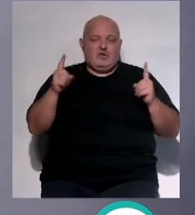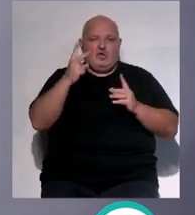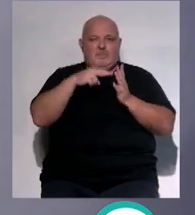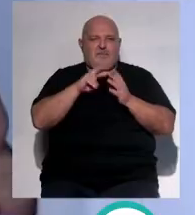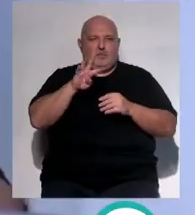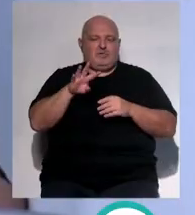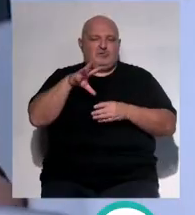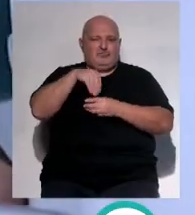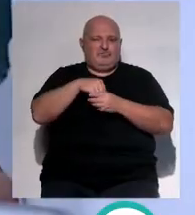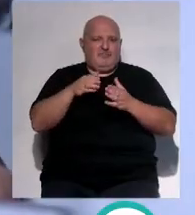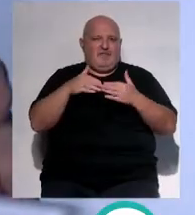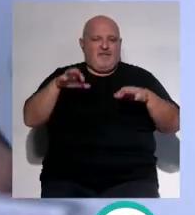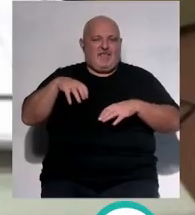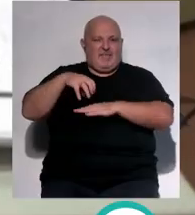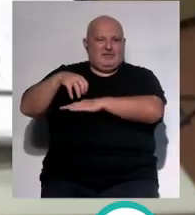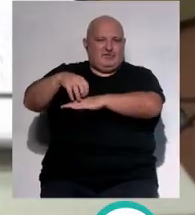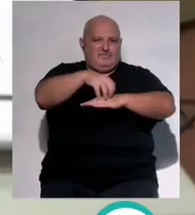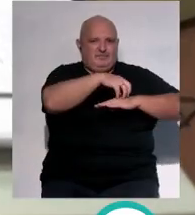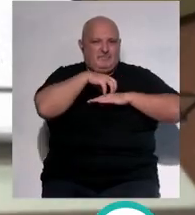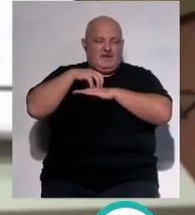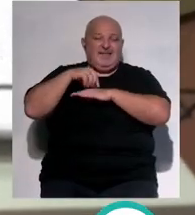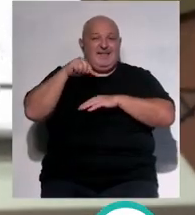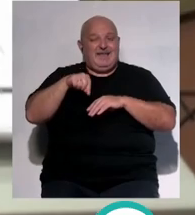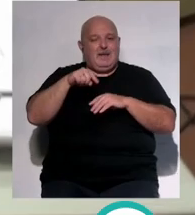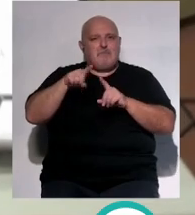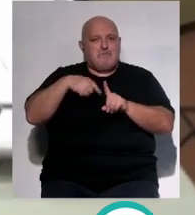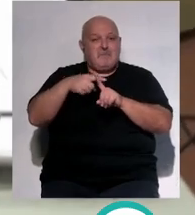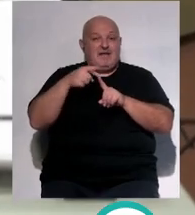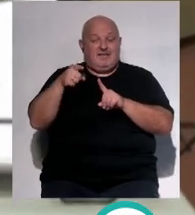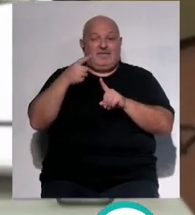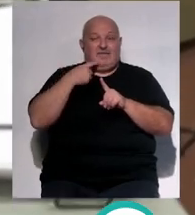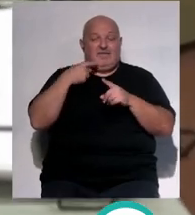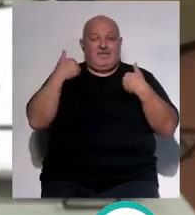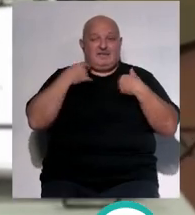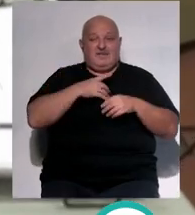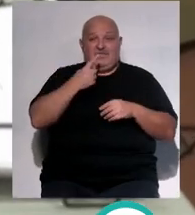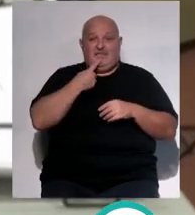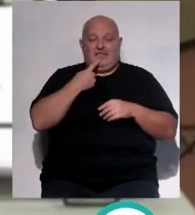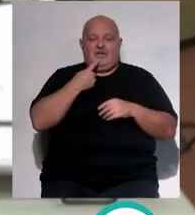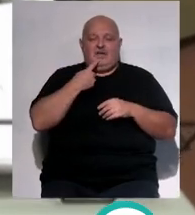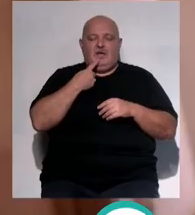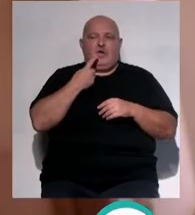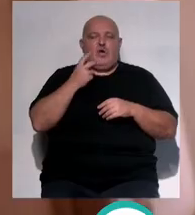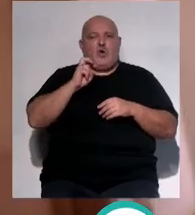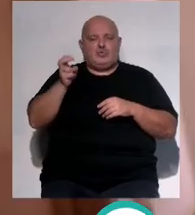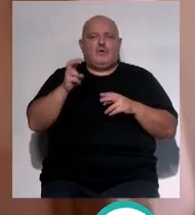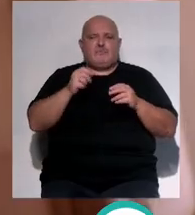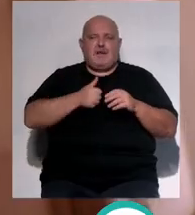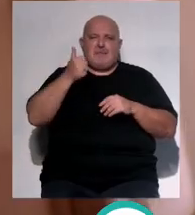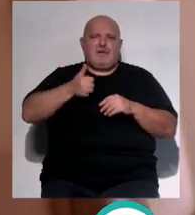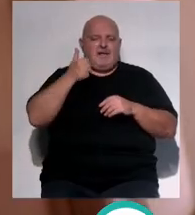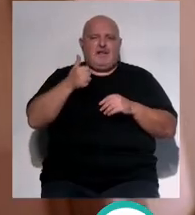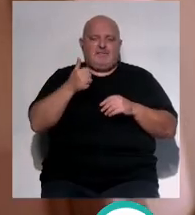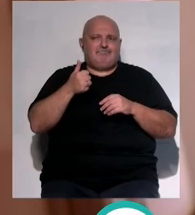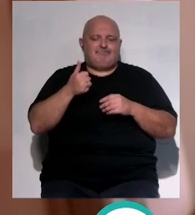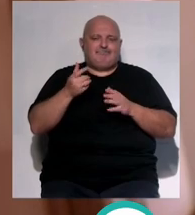distrito sanitario Bahía de Cádiz La Janda unos casos a los que según esta organización sindical hay que sumar muchos más que no llegan